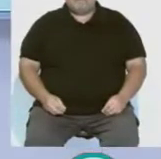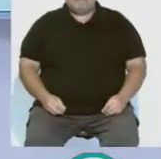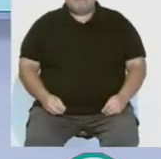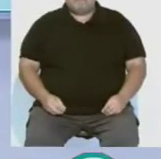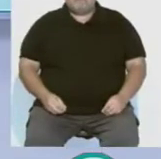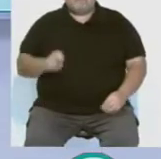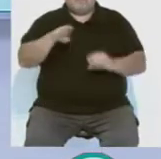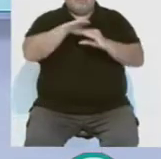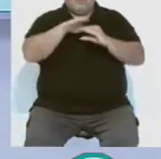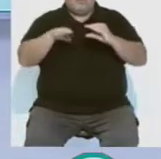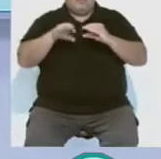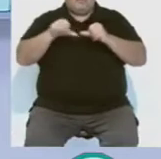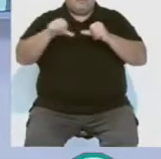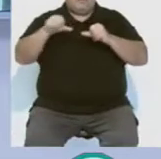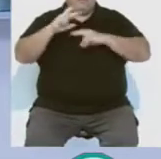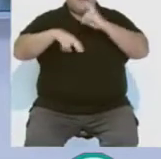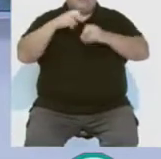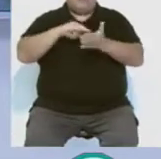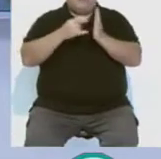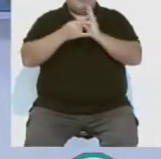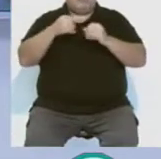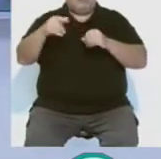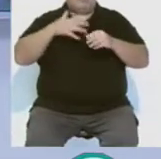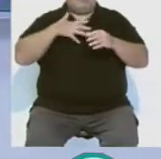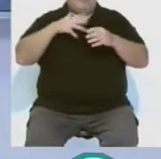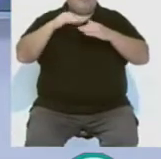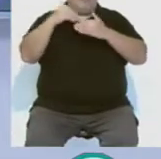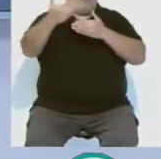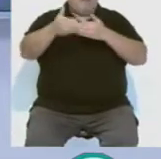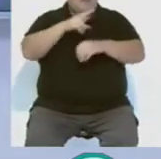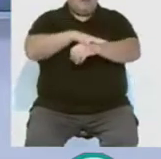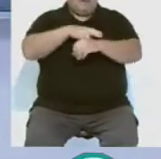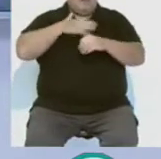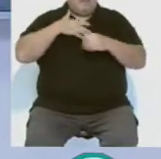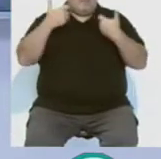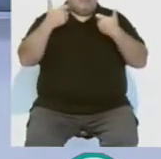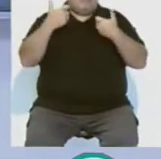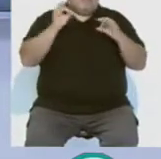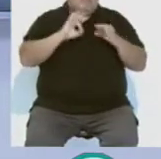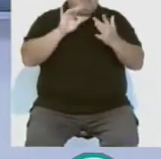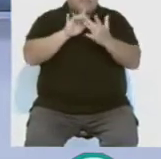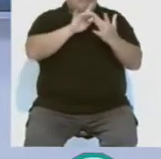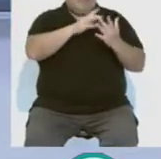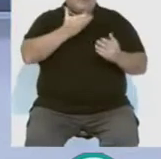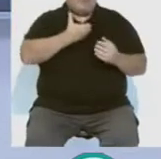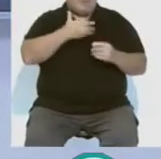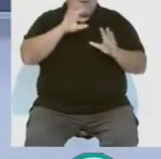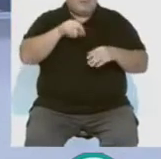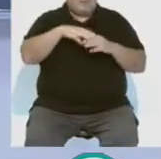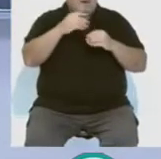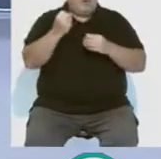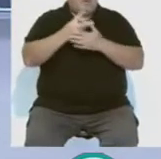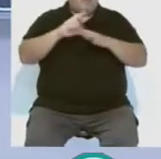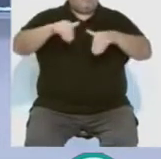Y Zona Franca apuesta por relanzar el desarrollo del recinto exterior. La nueva delegada del consorcio ya ha contactado con el ayuntamiento para